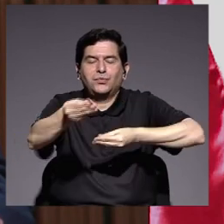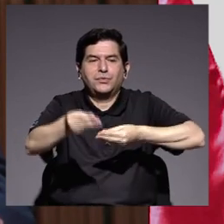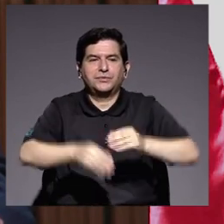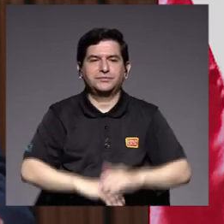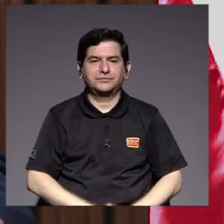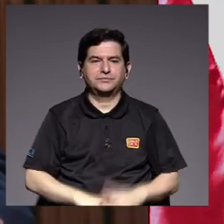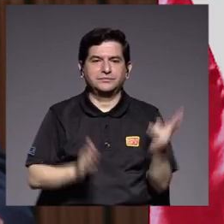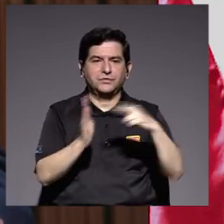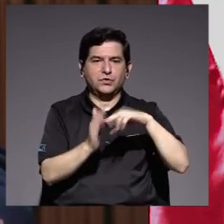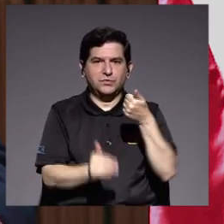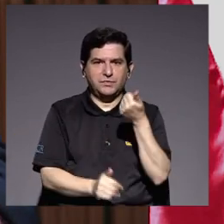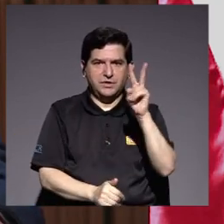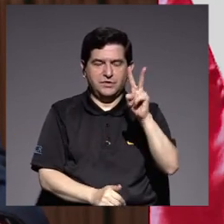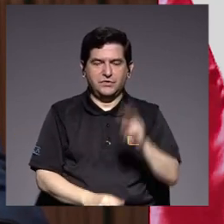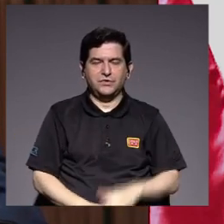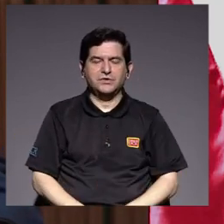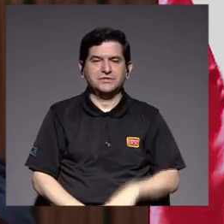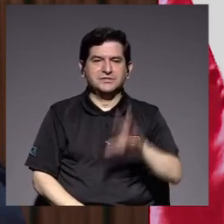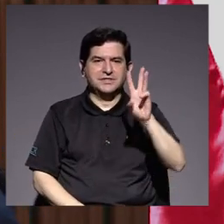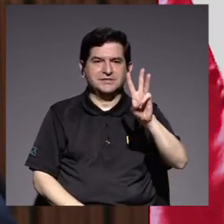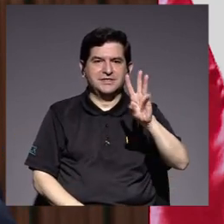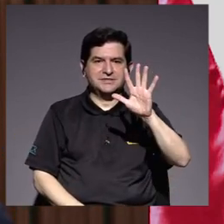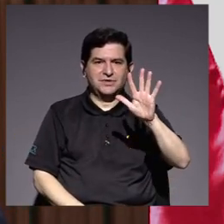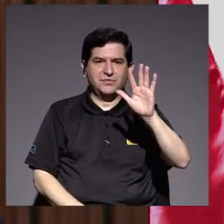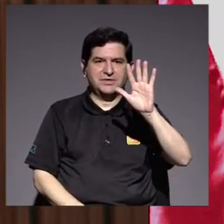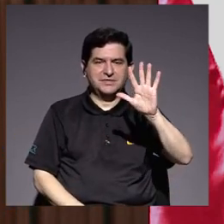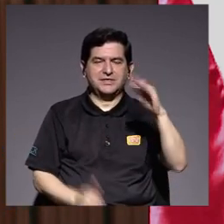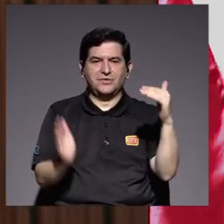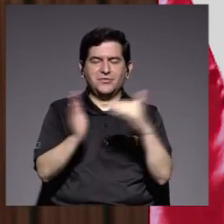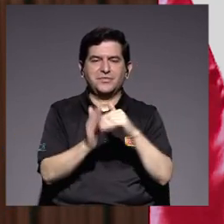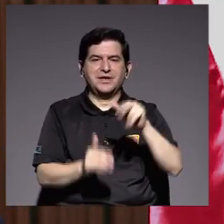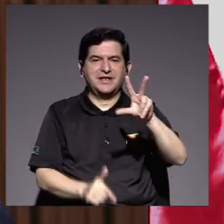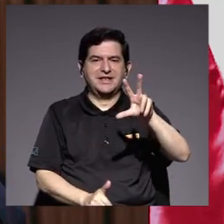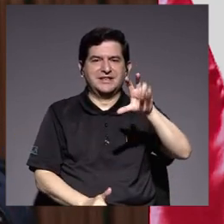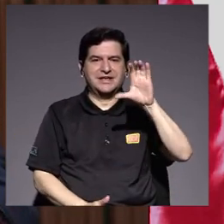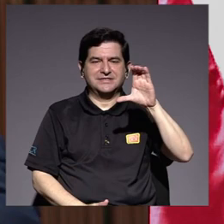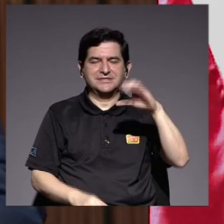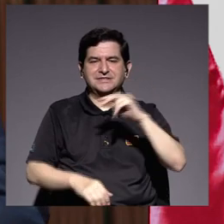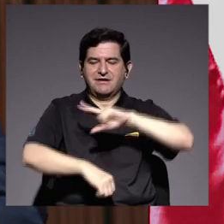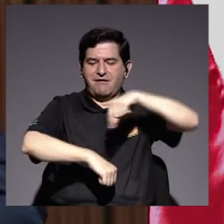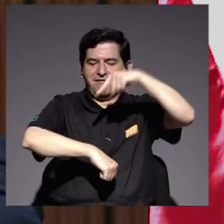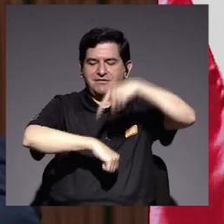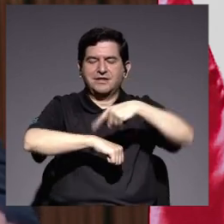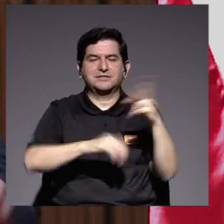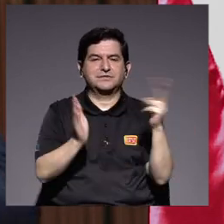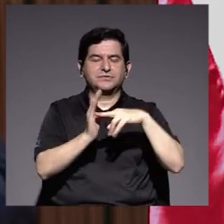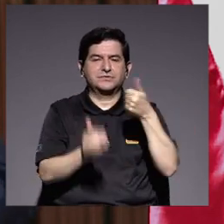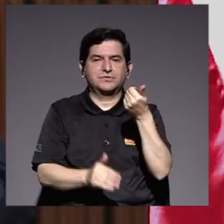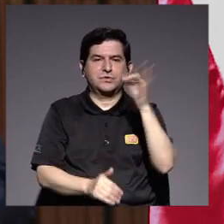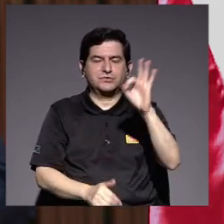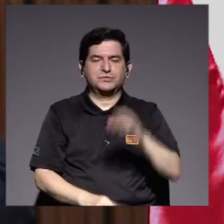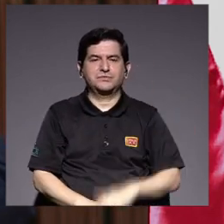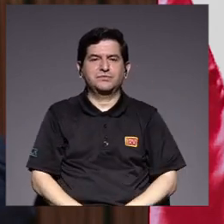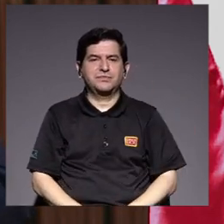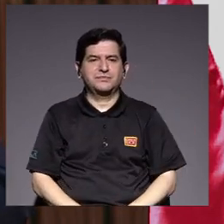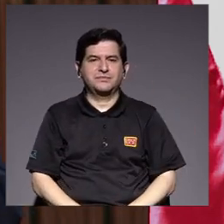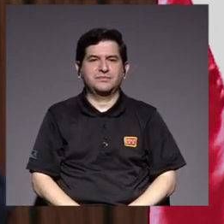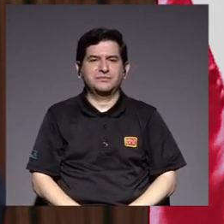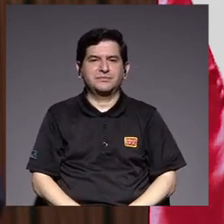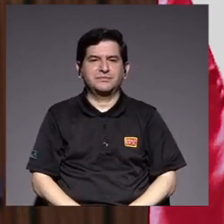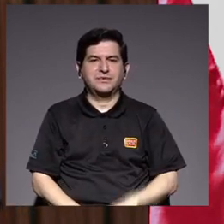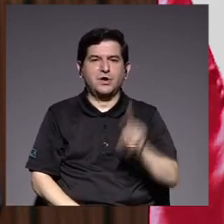en el 2012 se destinaron 655.300 horas y para el 2019 se alcanzó la suma de